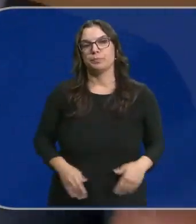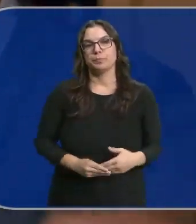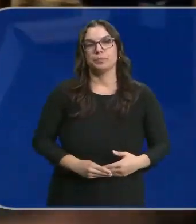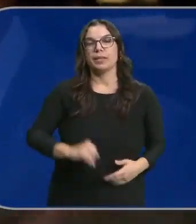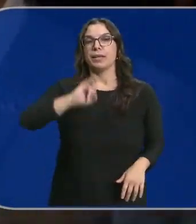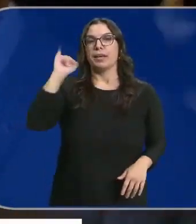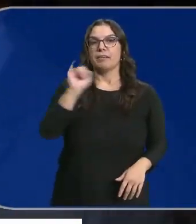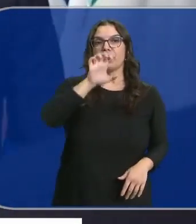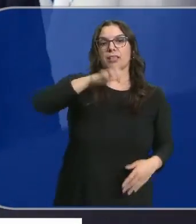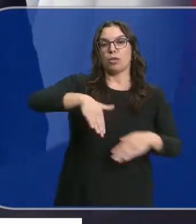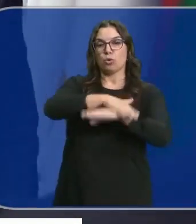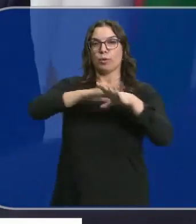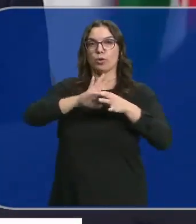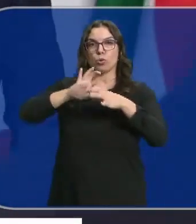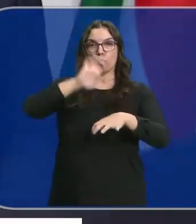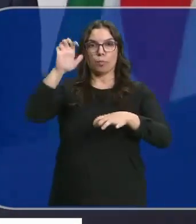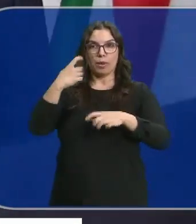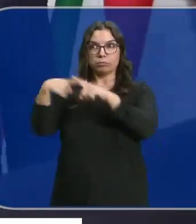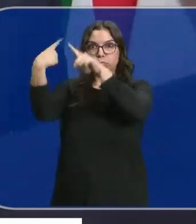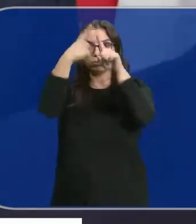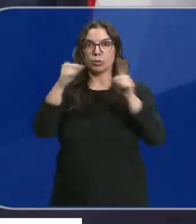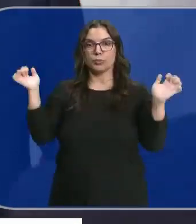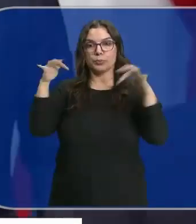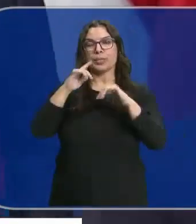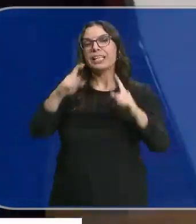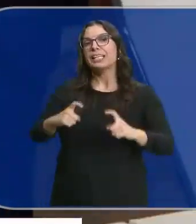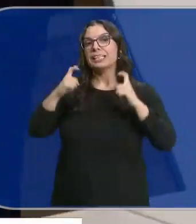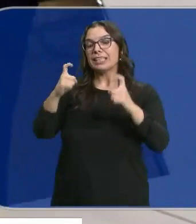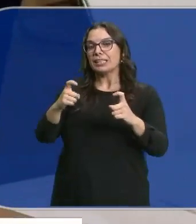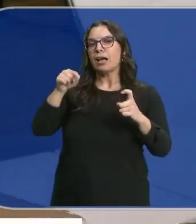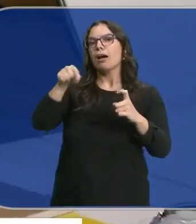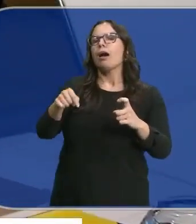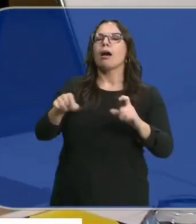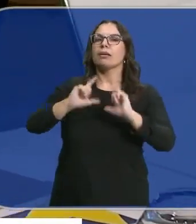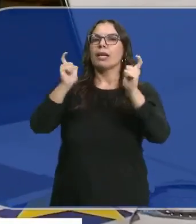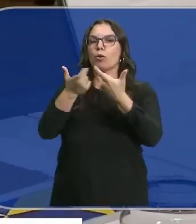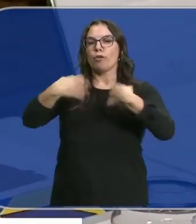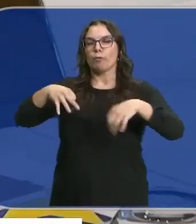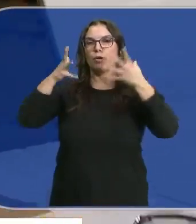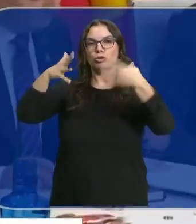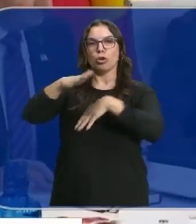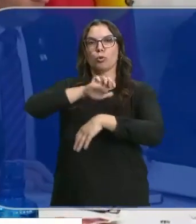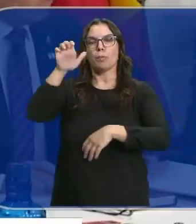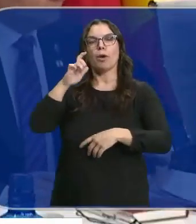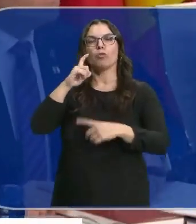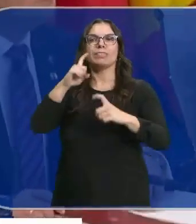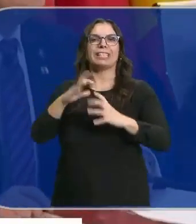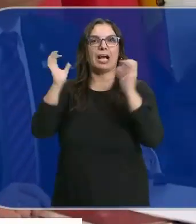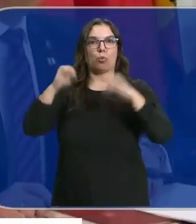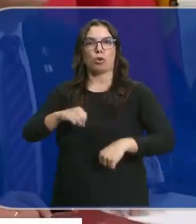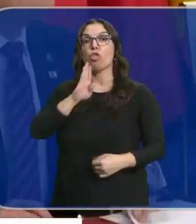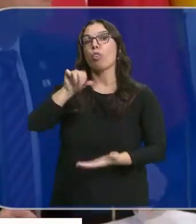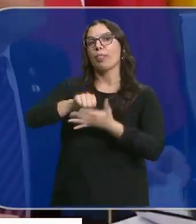Los jefes de Estado y de Gobierno de la Unión Europea intentan salvar un acuerdo en la cumbre informal del Consejo Europeo que se está celebrando en Granada.